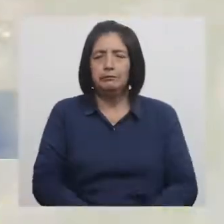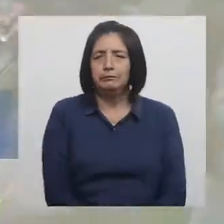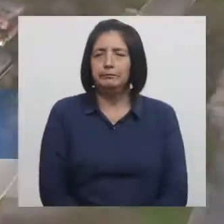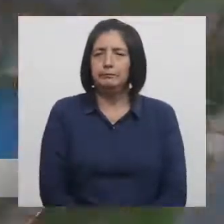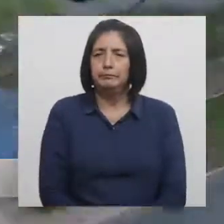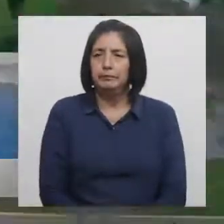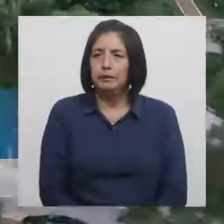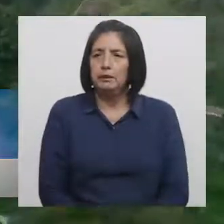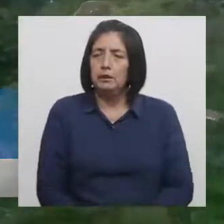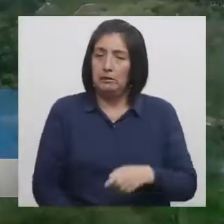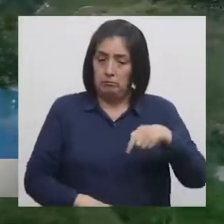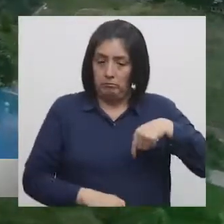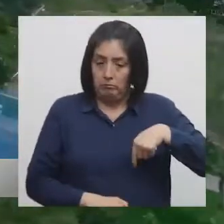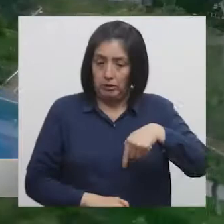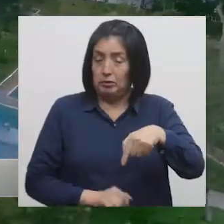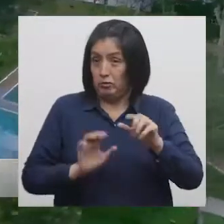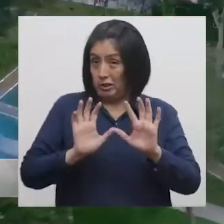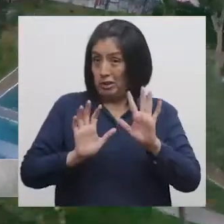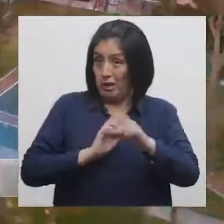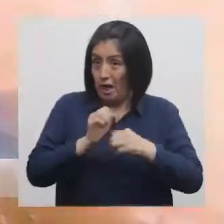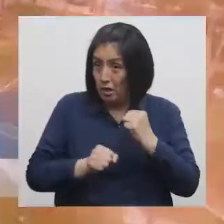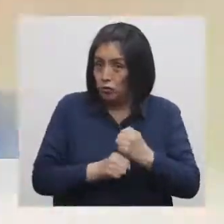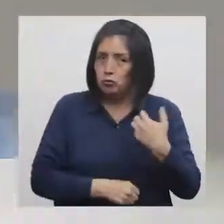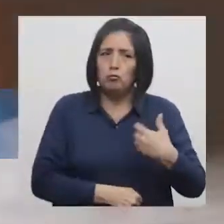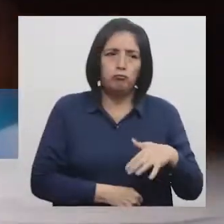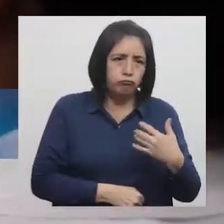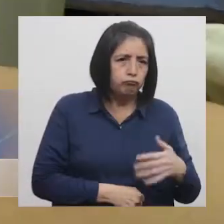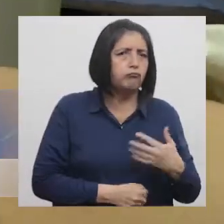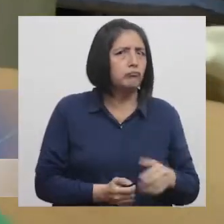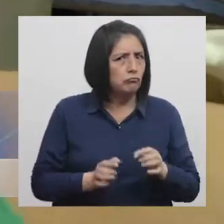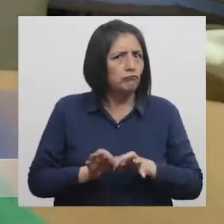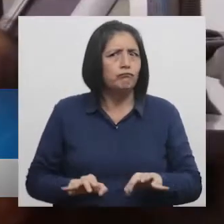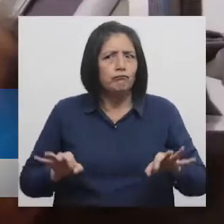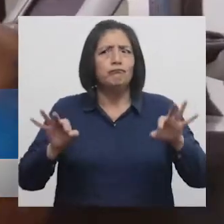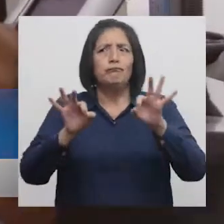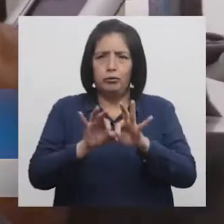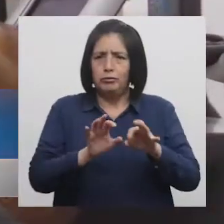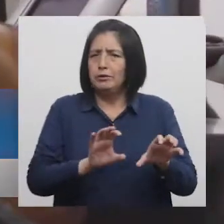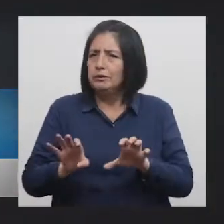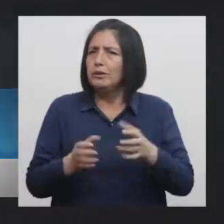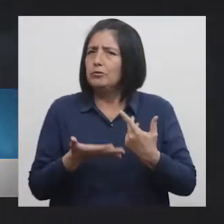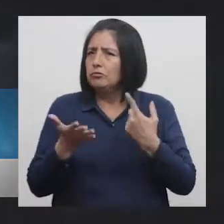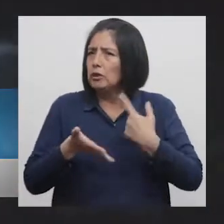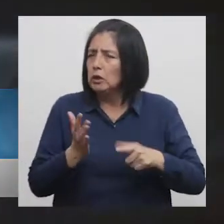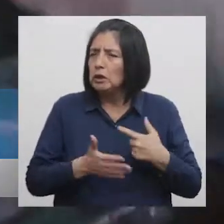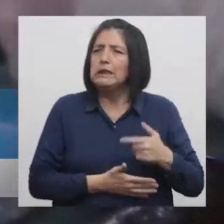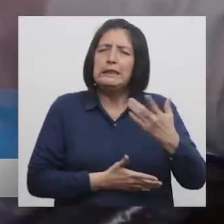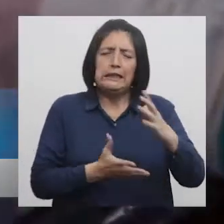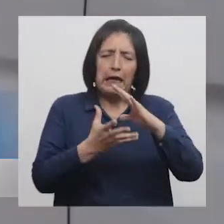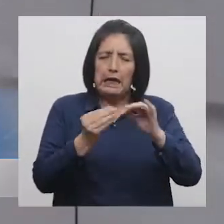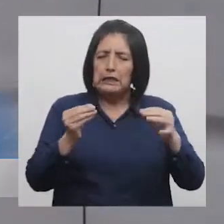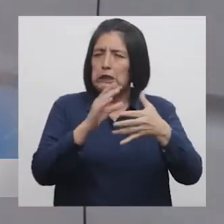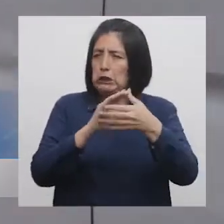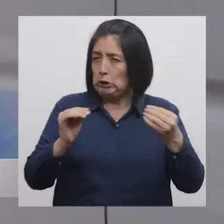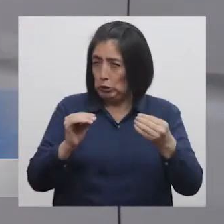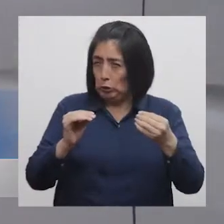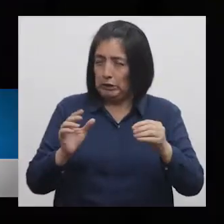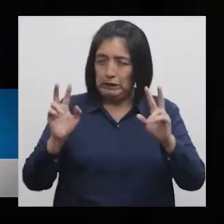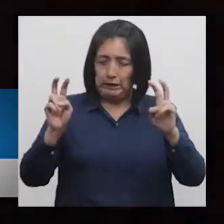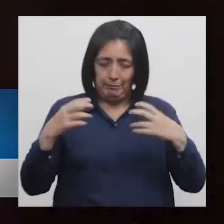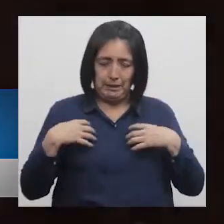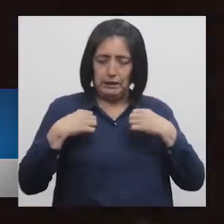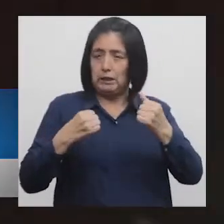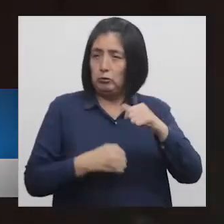La presente década es protagonista de hechos de singular trascendencia que se escribirán en la historia sanitaria del país,